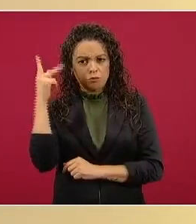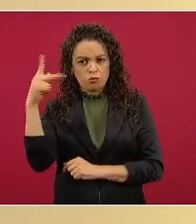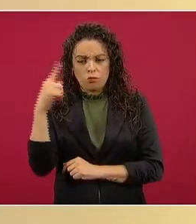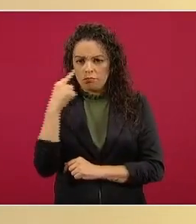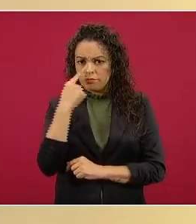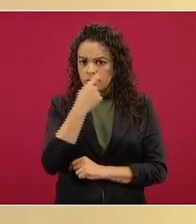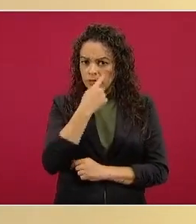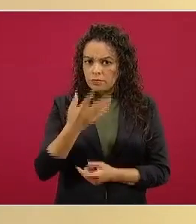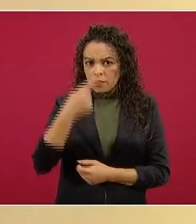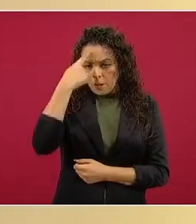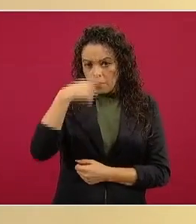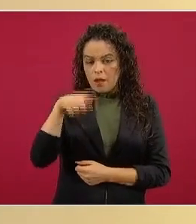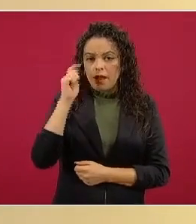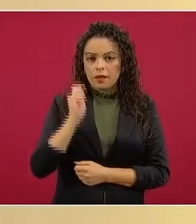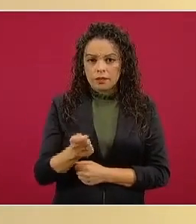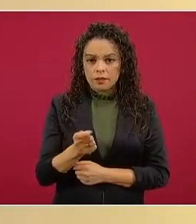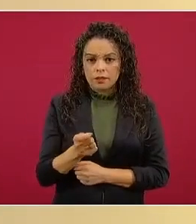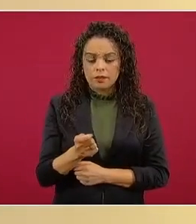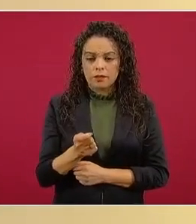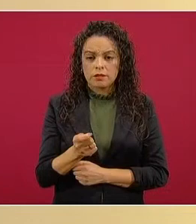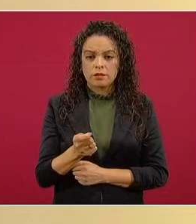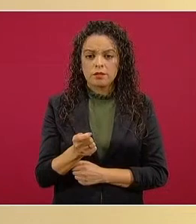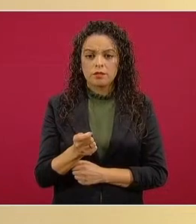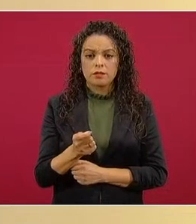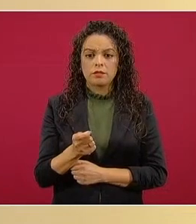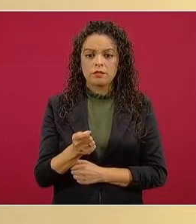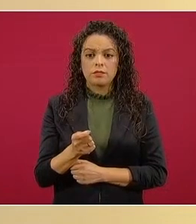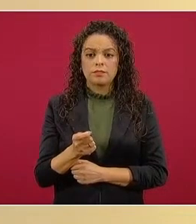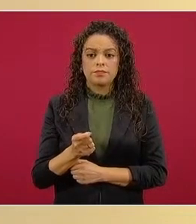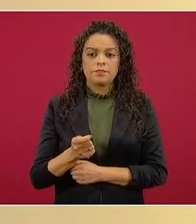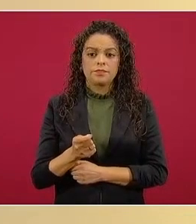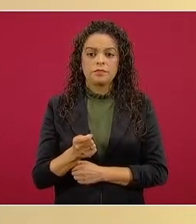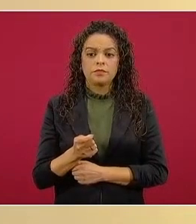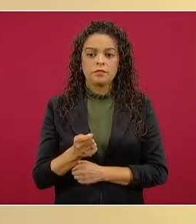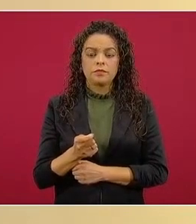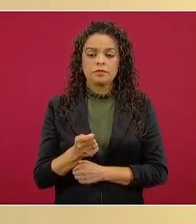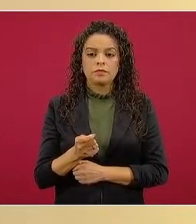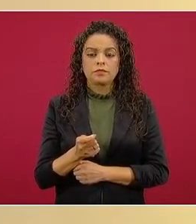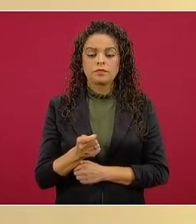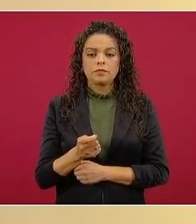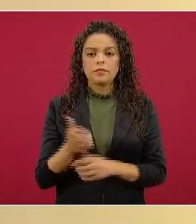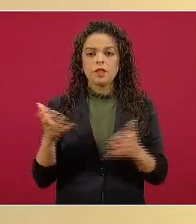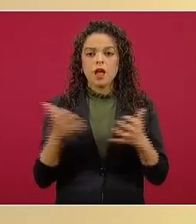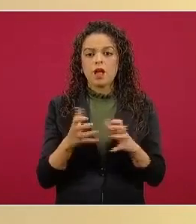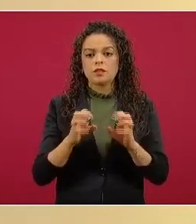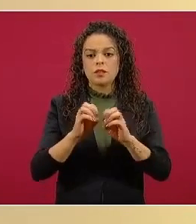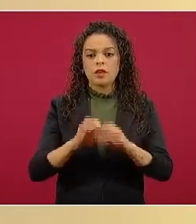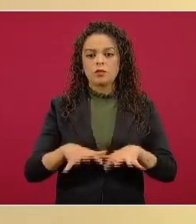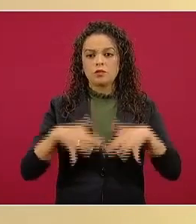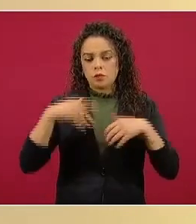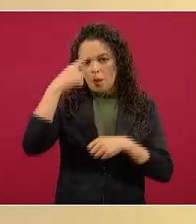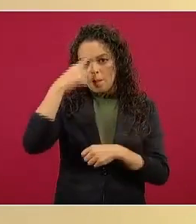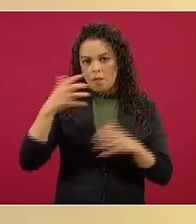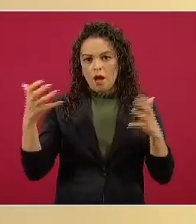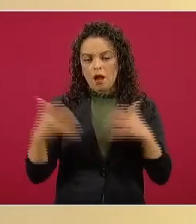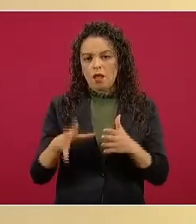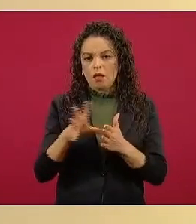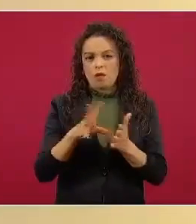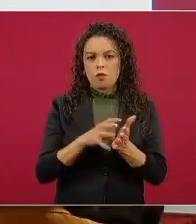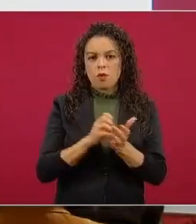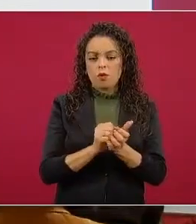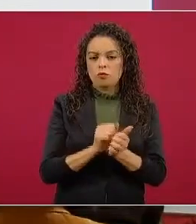a la celebración de un congreso en el cual se elabora una constitución moral